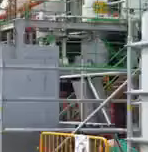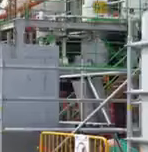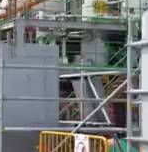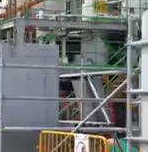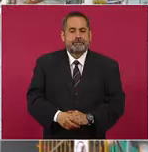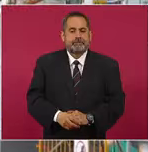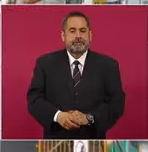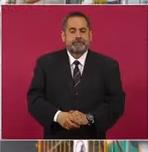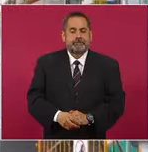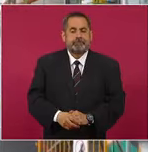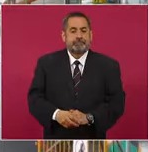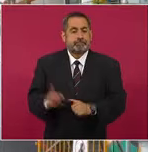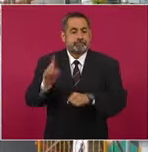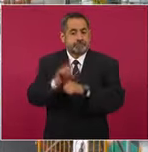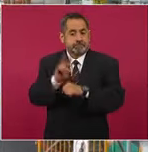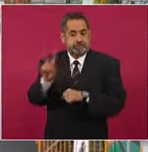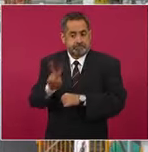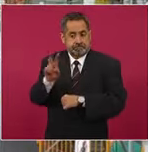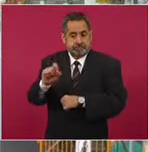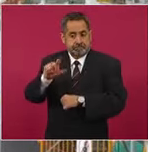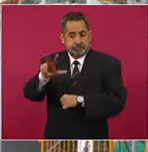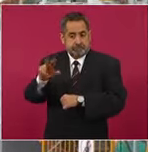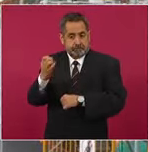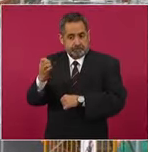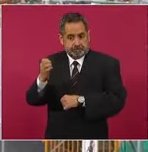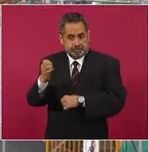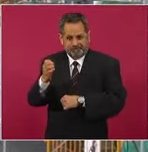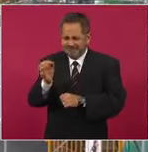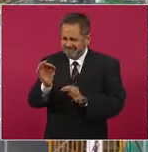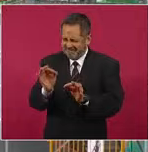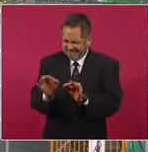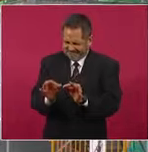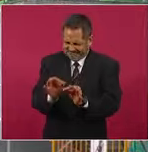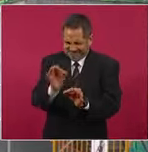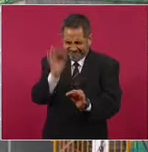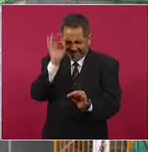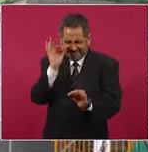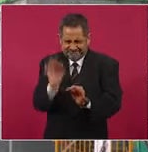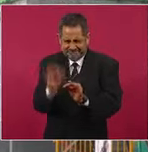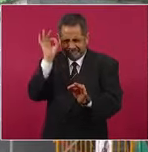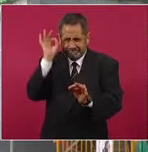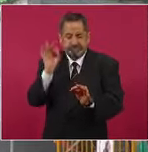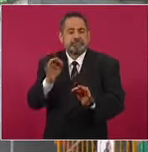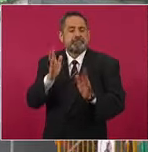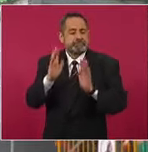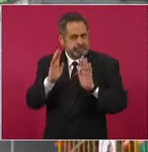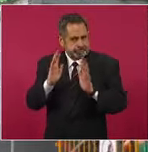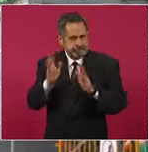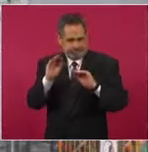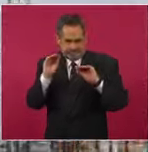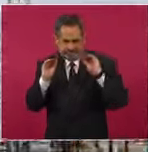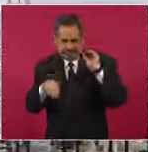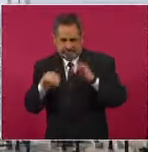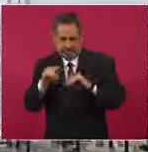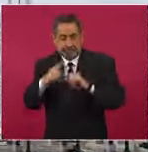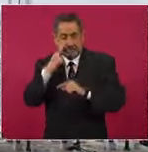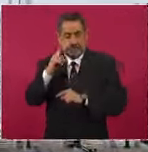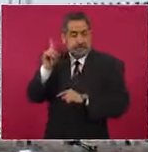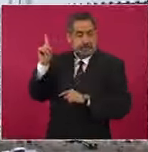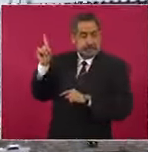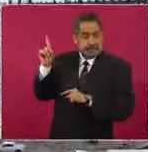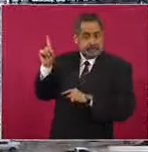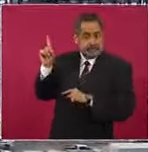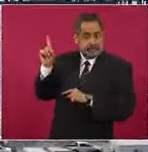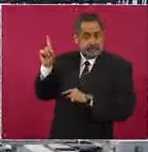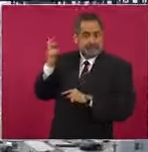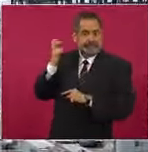Es viernes 28 de enero y con una precisión milimétrica, ya se están colocando los módulos, que son